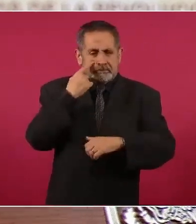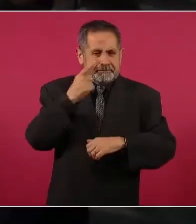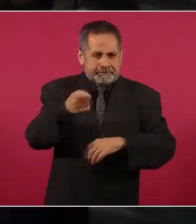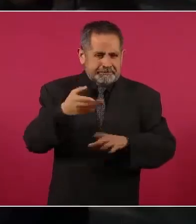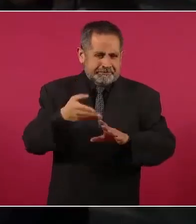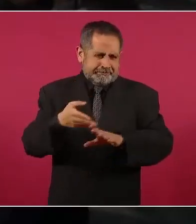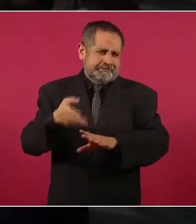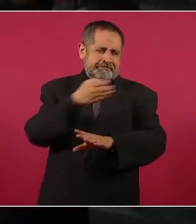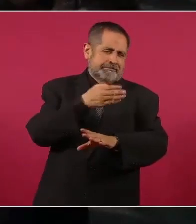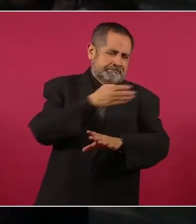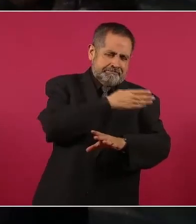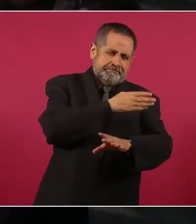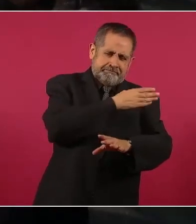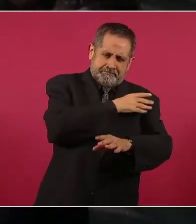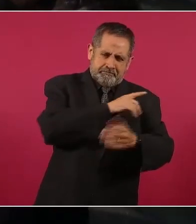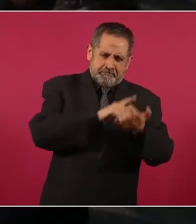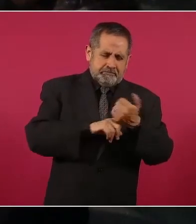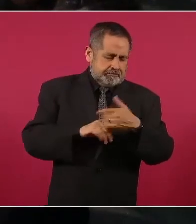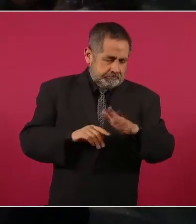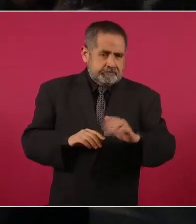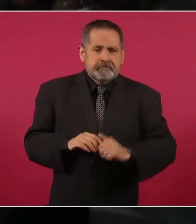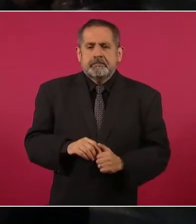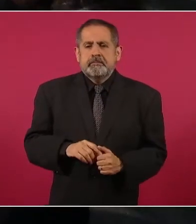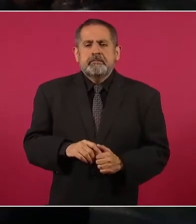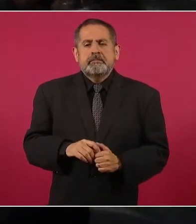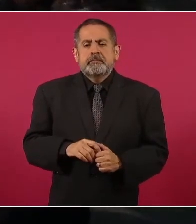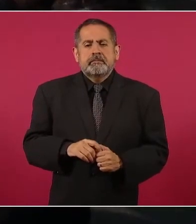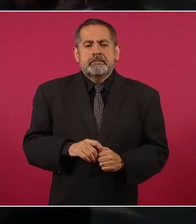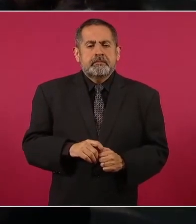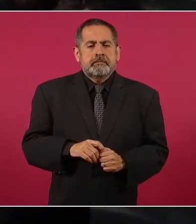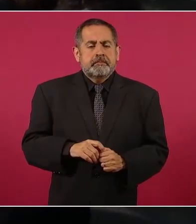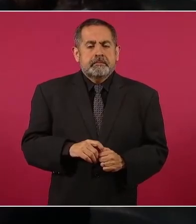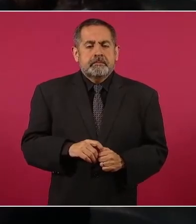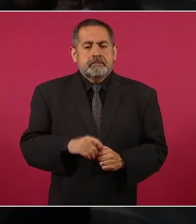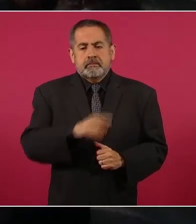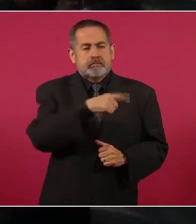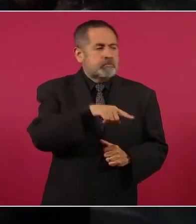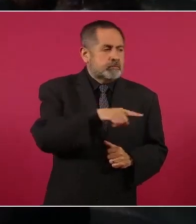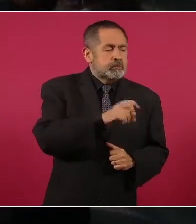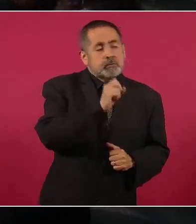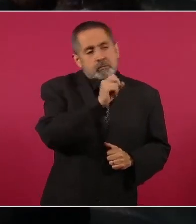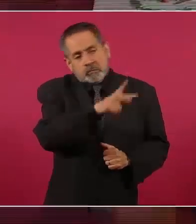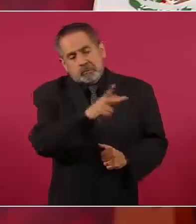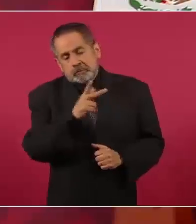todo esto se toleraba.